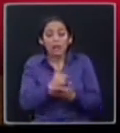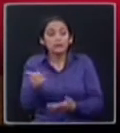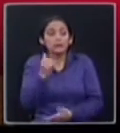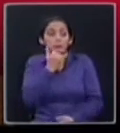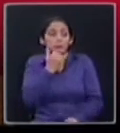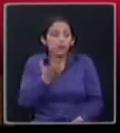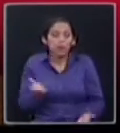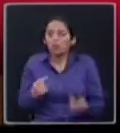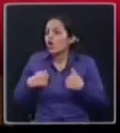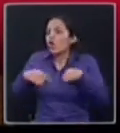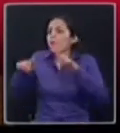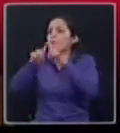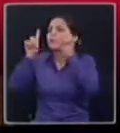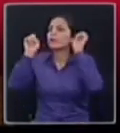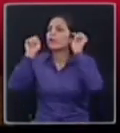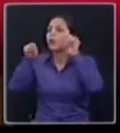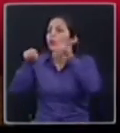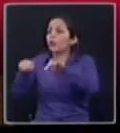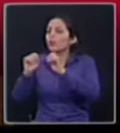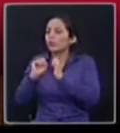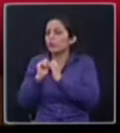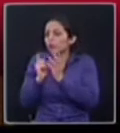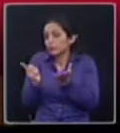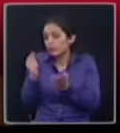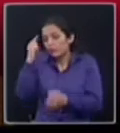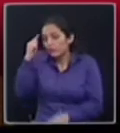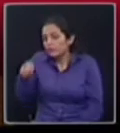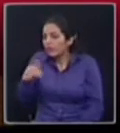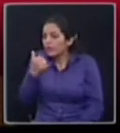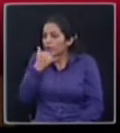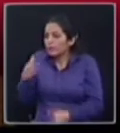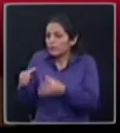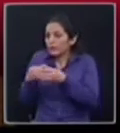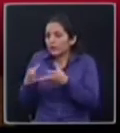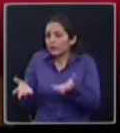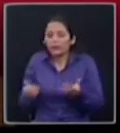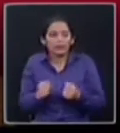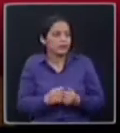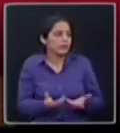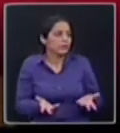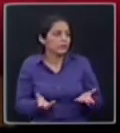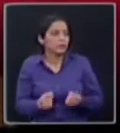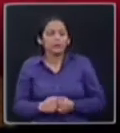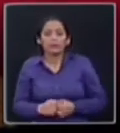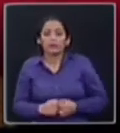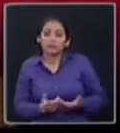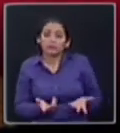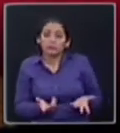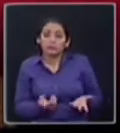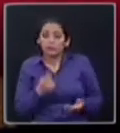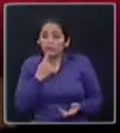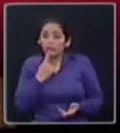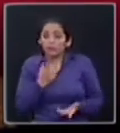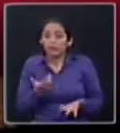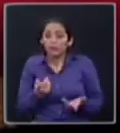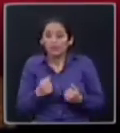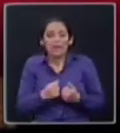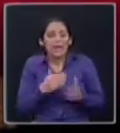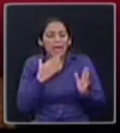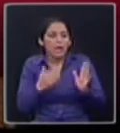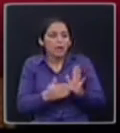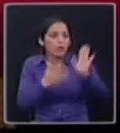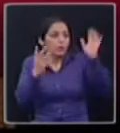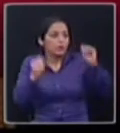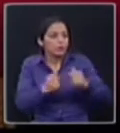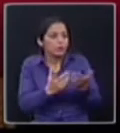equivocación. preguntando a usted si usted consigue la que está demostrado para el país entero de que no ha sido una equivocación. la comparecencia del delegado del